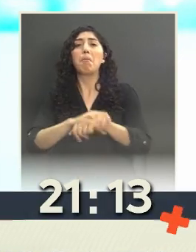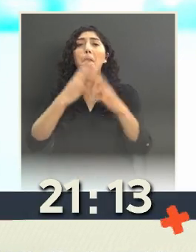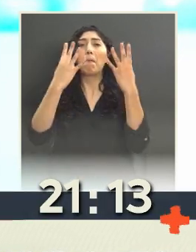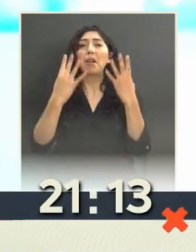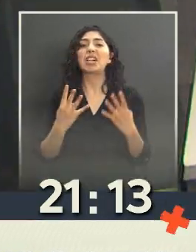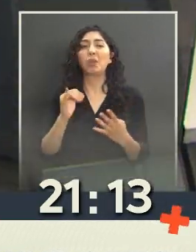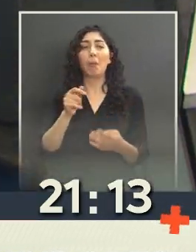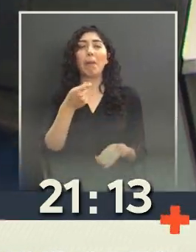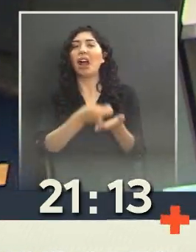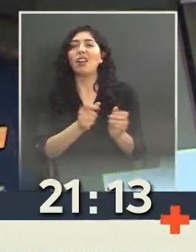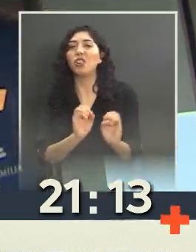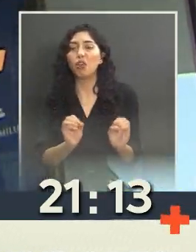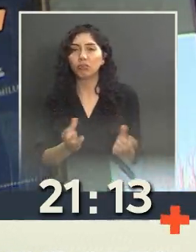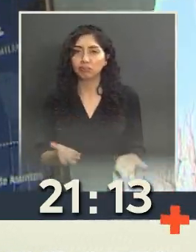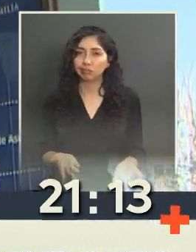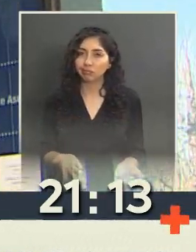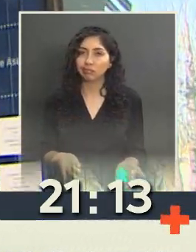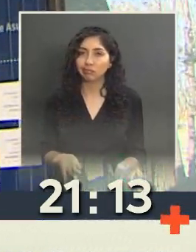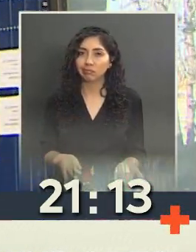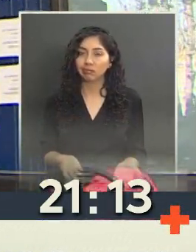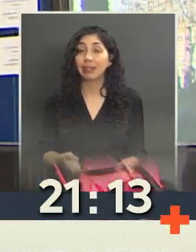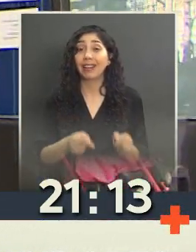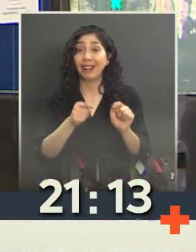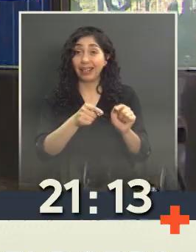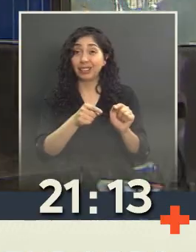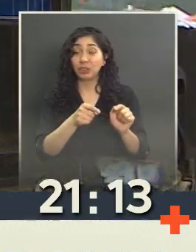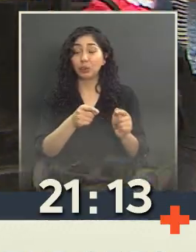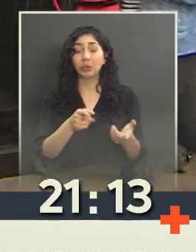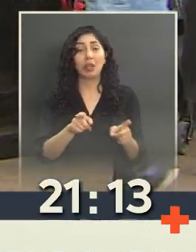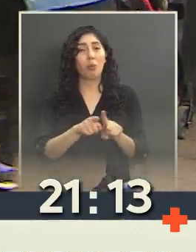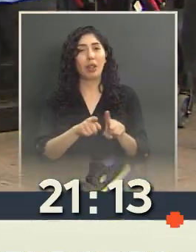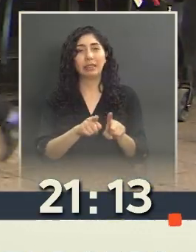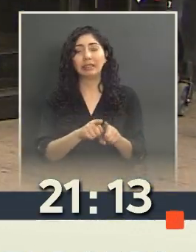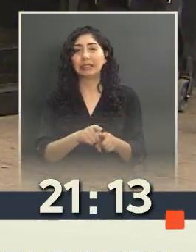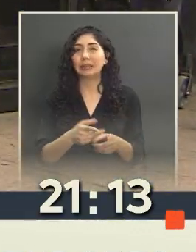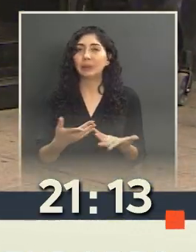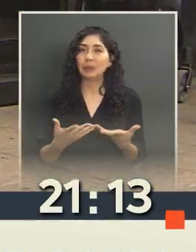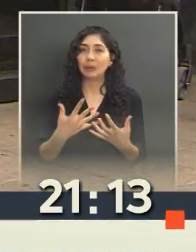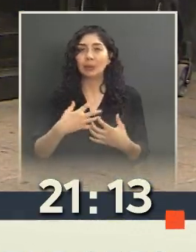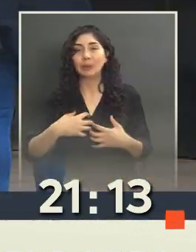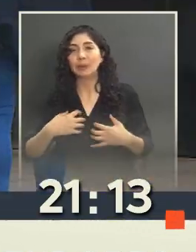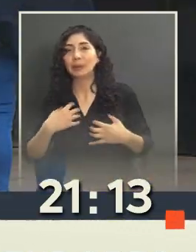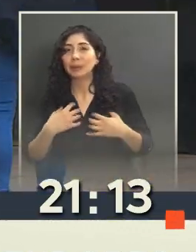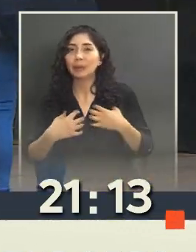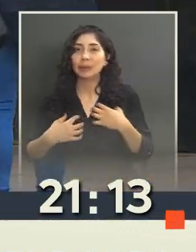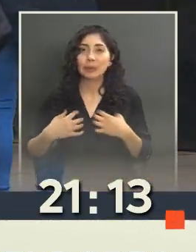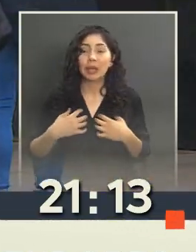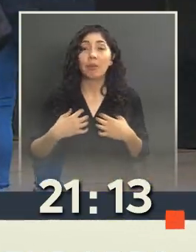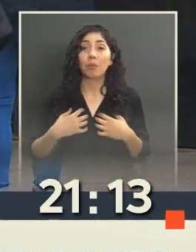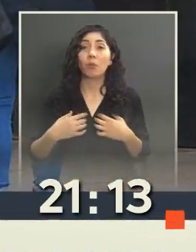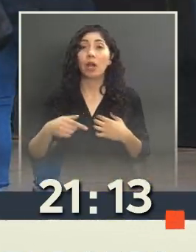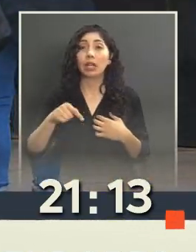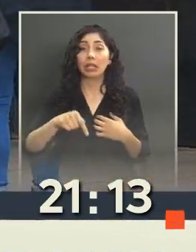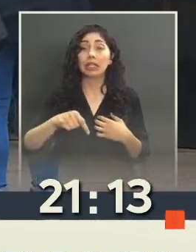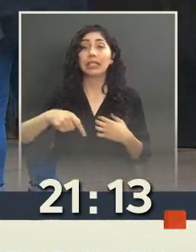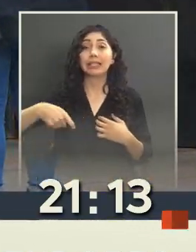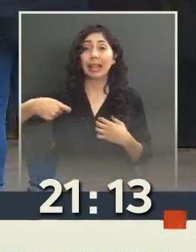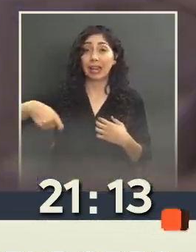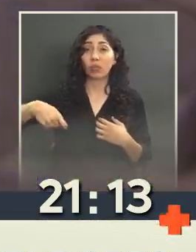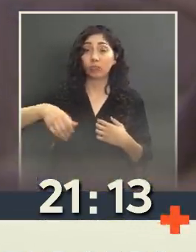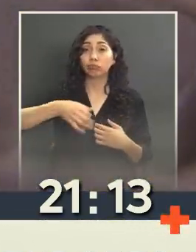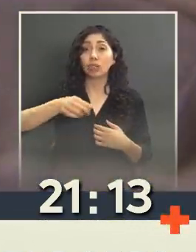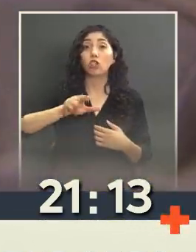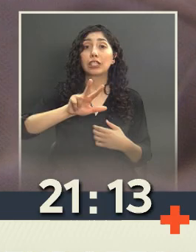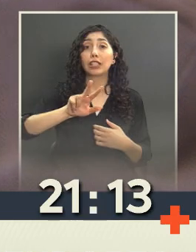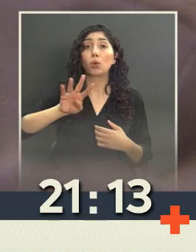pensión alimenticia. Un fenómeno que indigna. Los datos entregados por el Senado señalan que en Chile el 84% de las